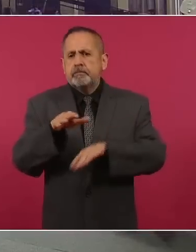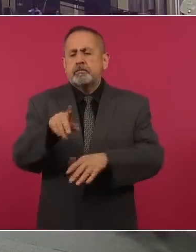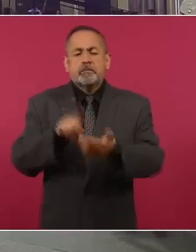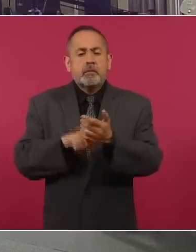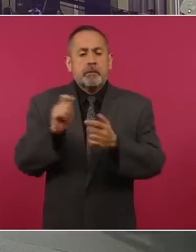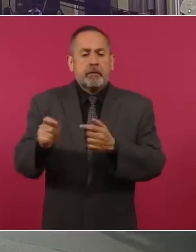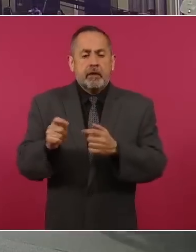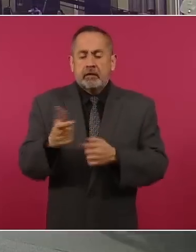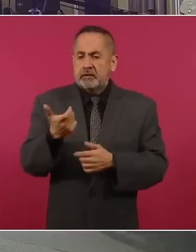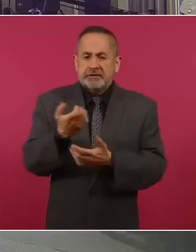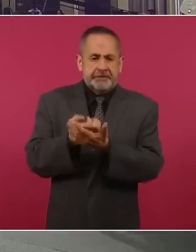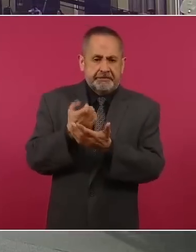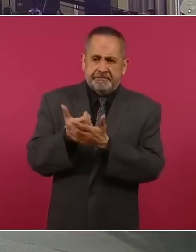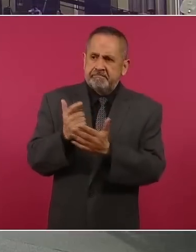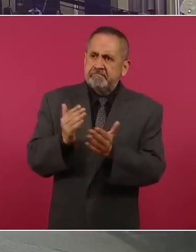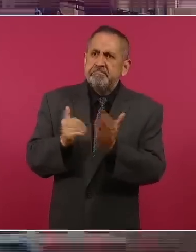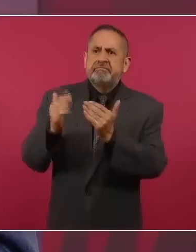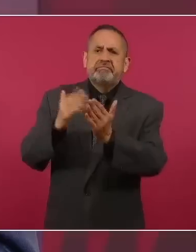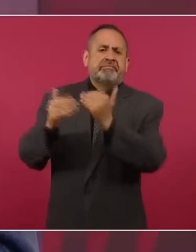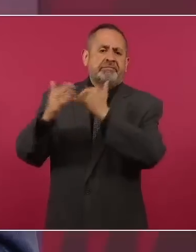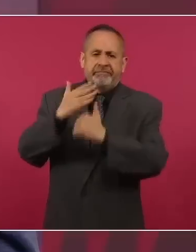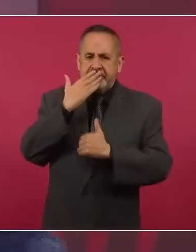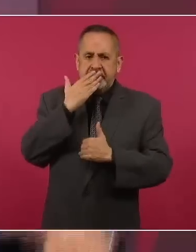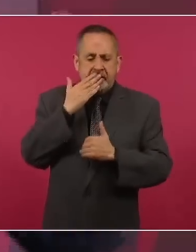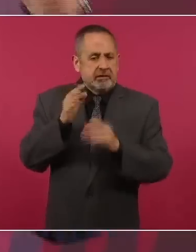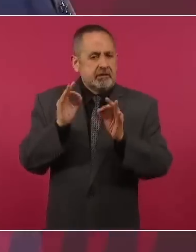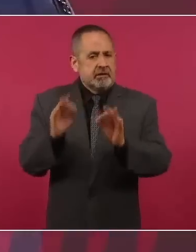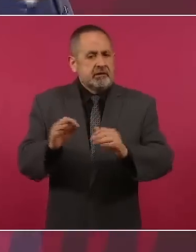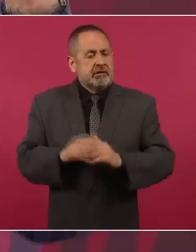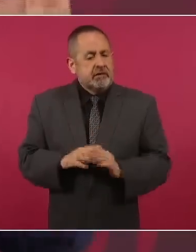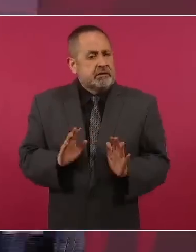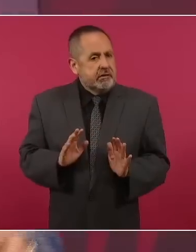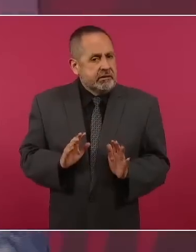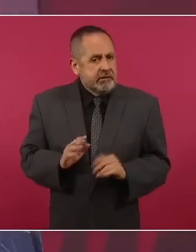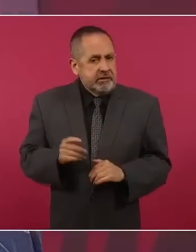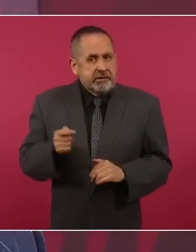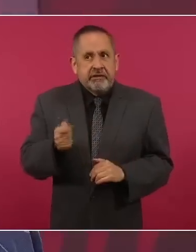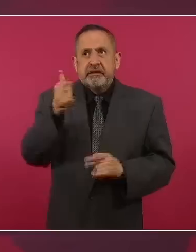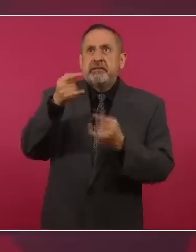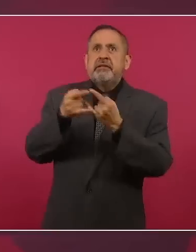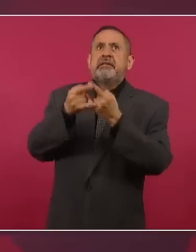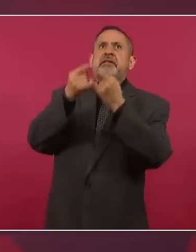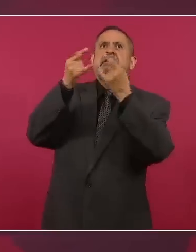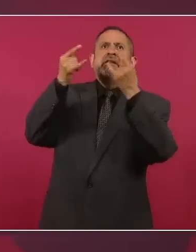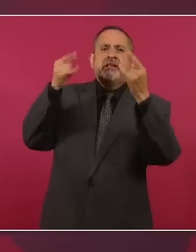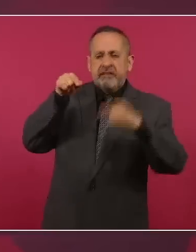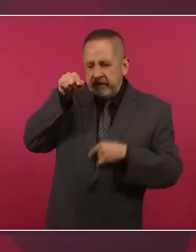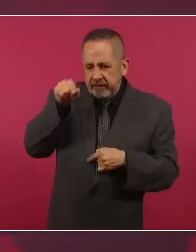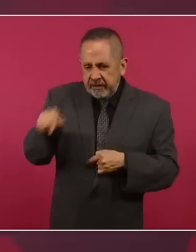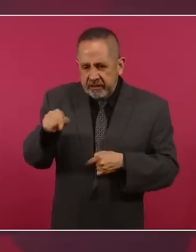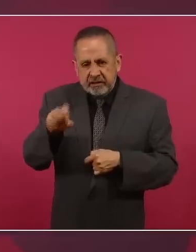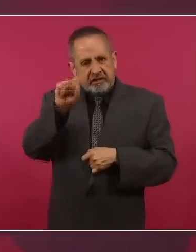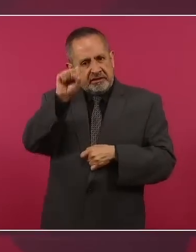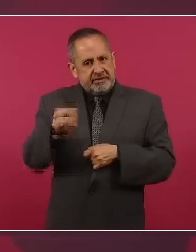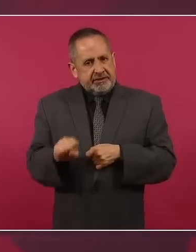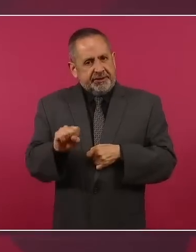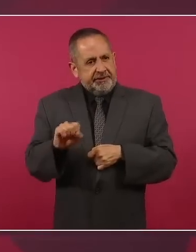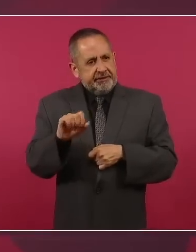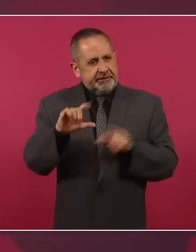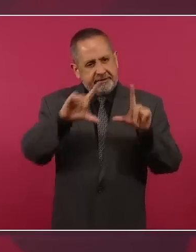crecimiento económico y por primera vez en mucho tiempo estos estados del sureste